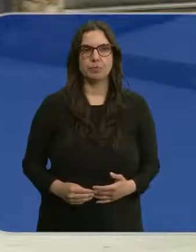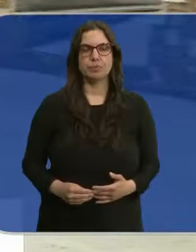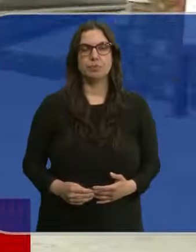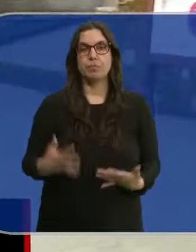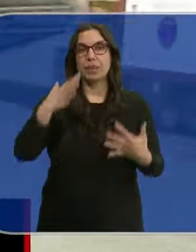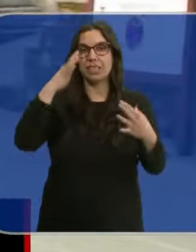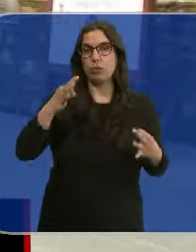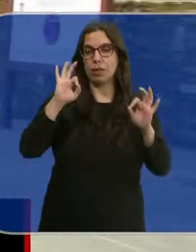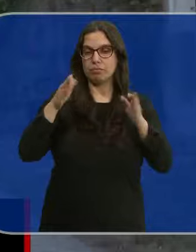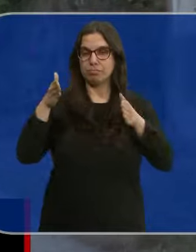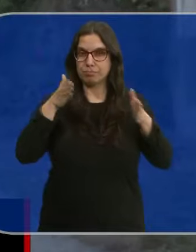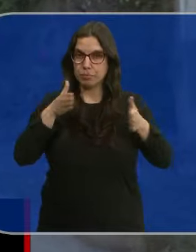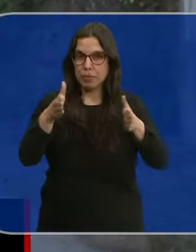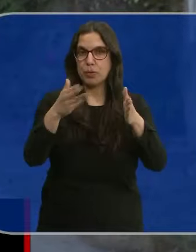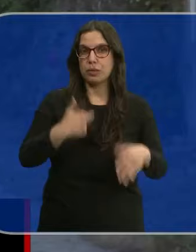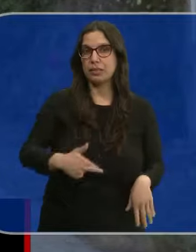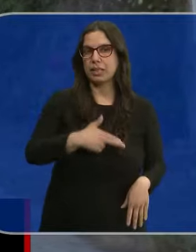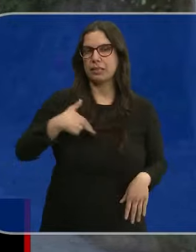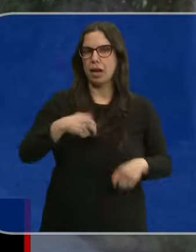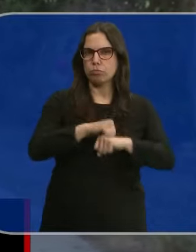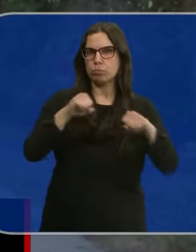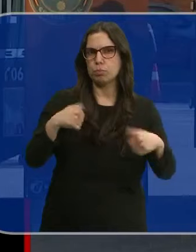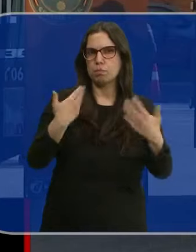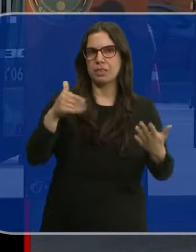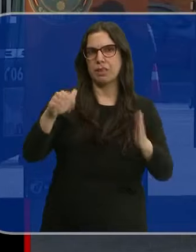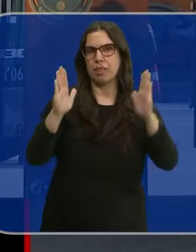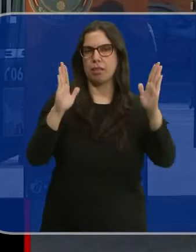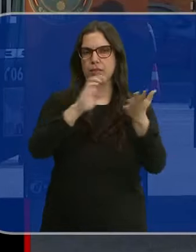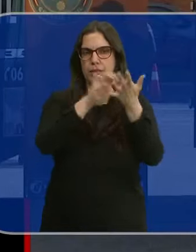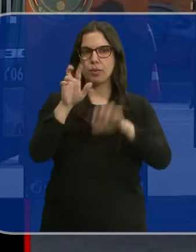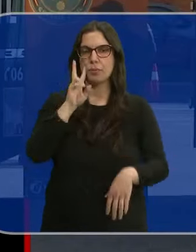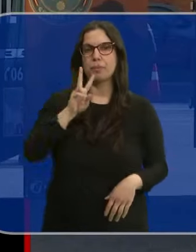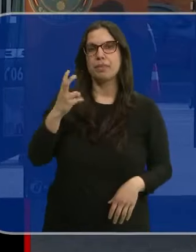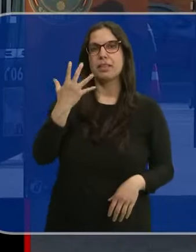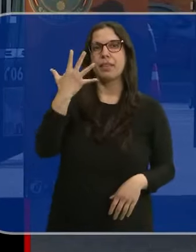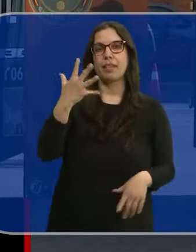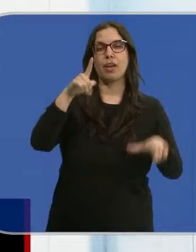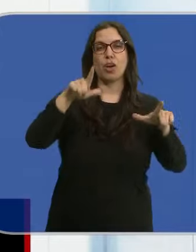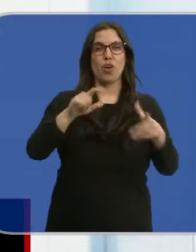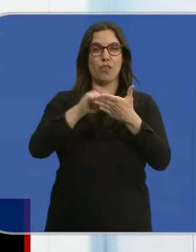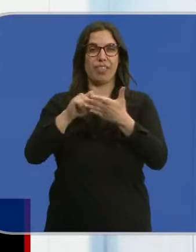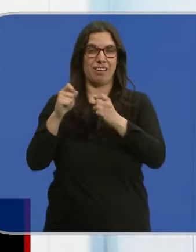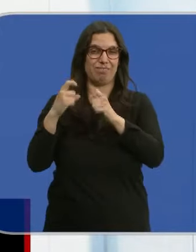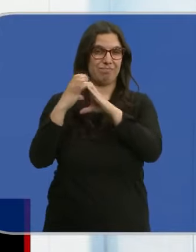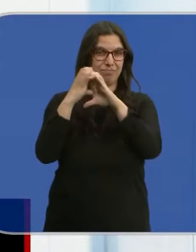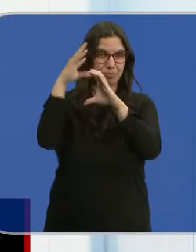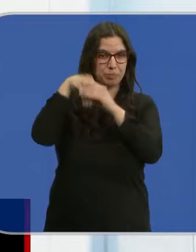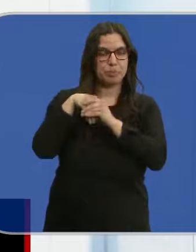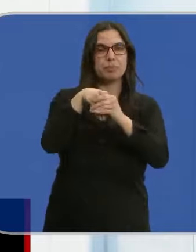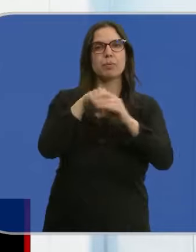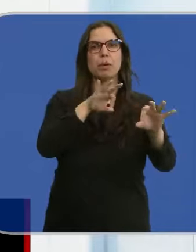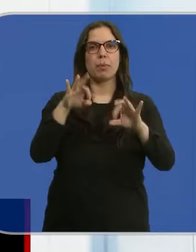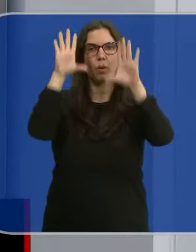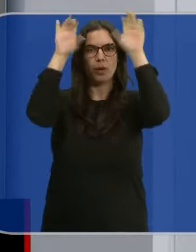La seguridad del Camino de Santiago se refuerza a su paso por Castilla y León. Estas que ven son las cinco oficinas móviles que ha habilitado la Guardia Civil